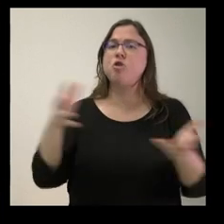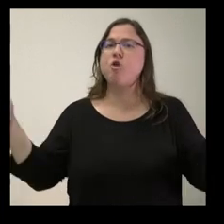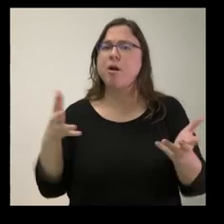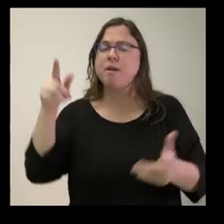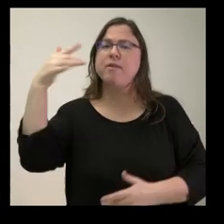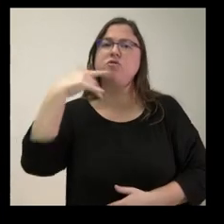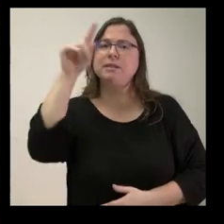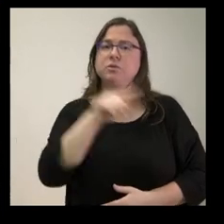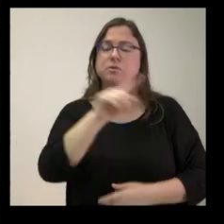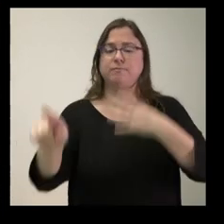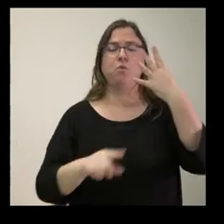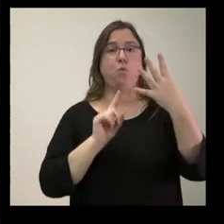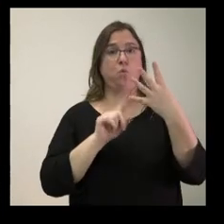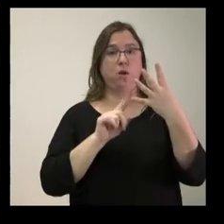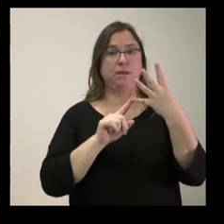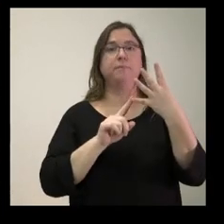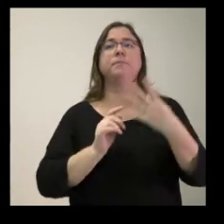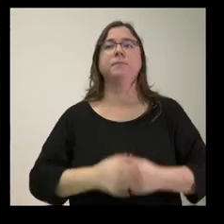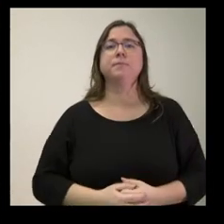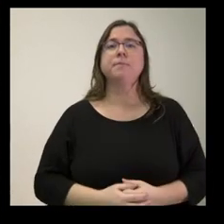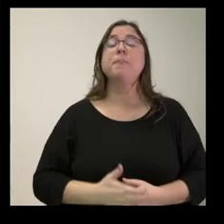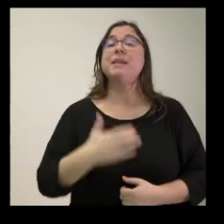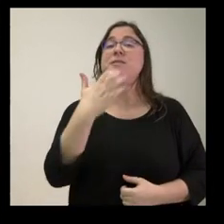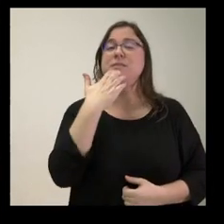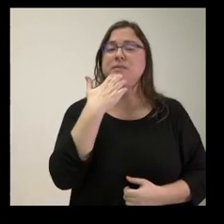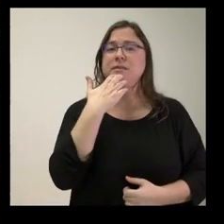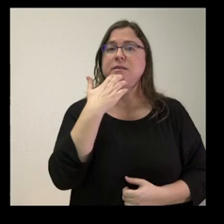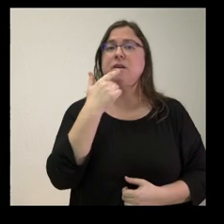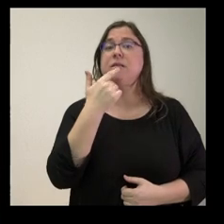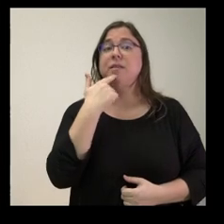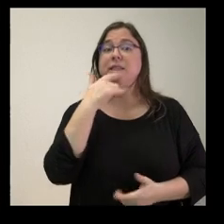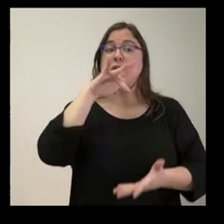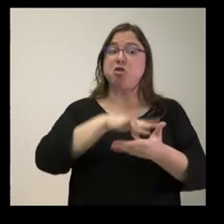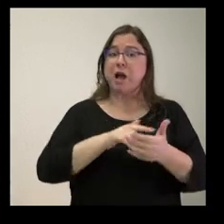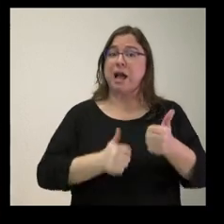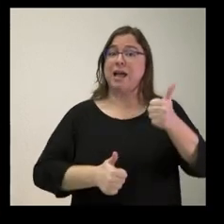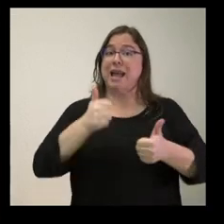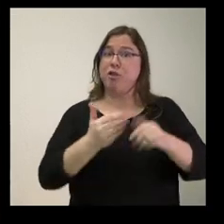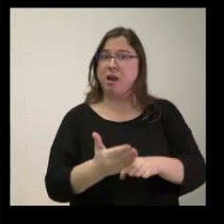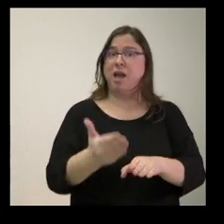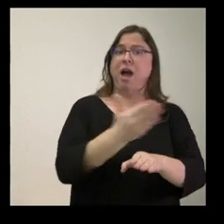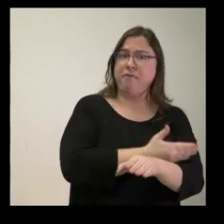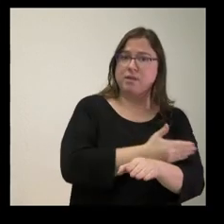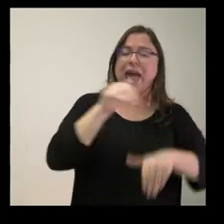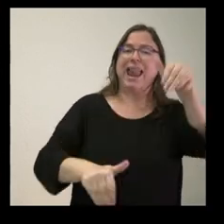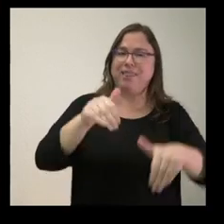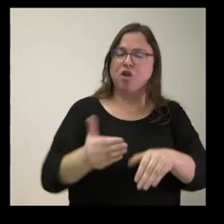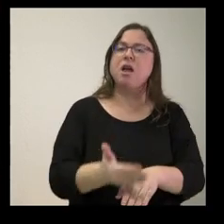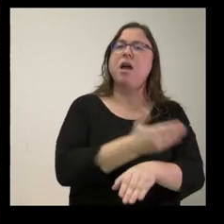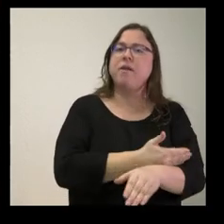de emergencias. Y ya una cuarta pregunta, si descarta un adelanto electoral a la Junta en Castilla y León. Gracias.